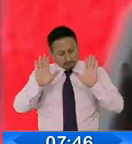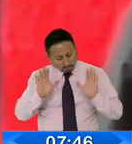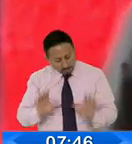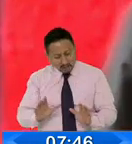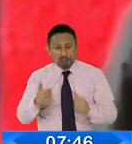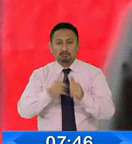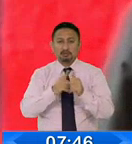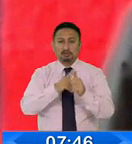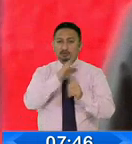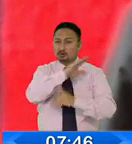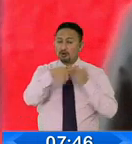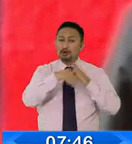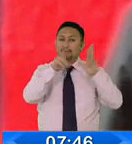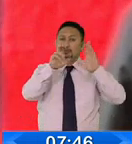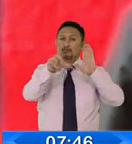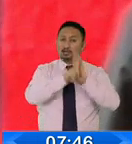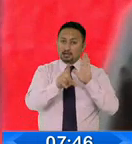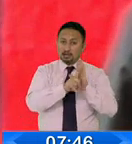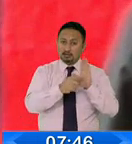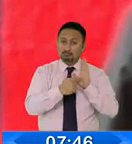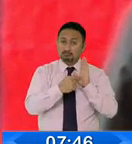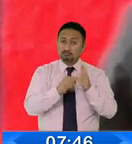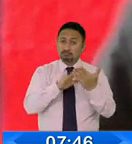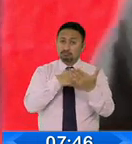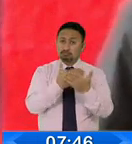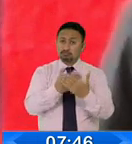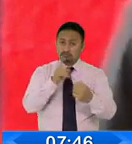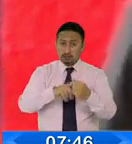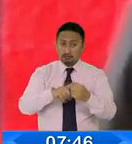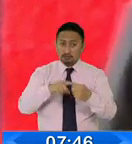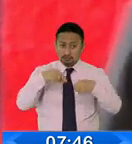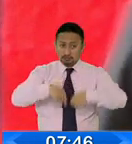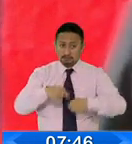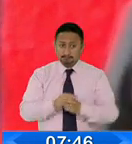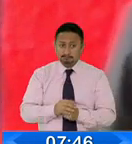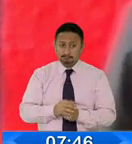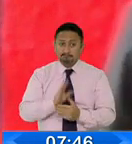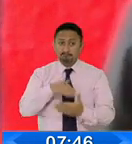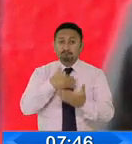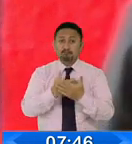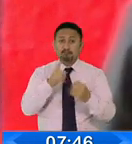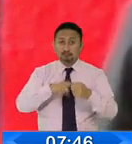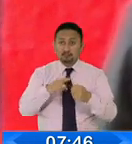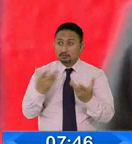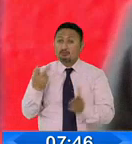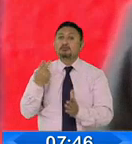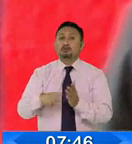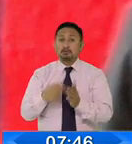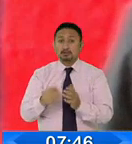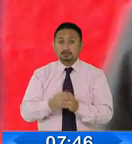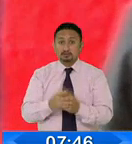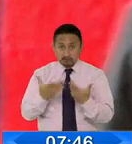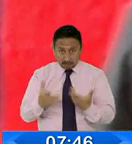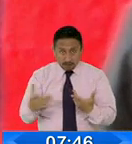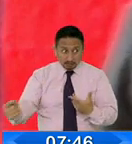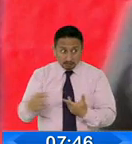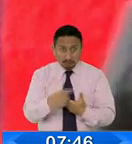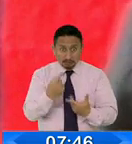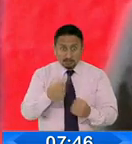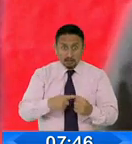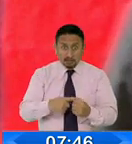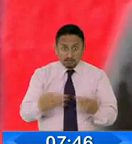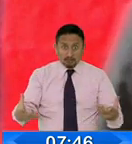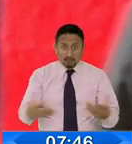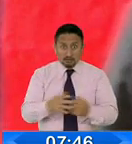las instancias legales, vamos a llegar a Quito. Igual, cuando llegamos a Quito, ¿qué esperan, dice, para tomarse Quito? digo, no,